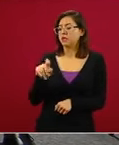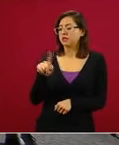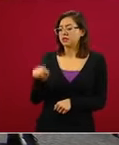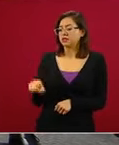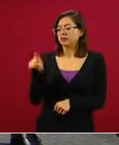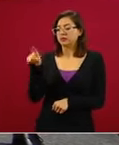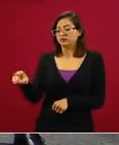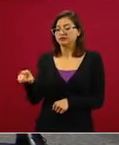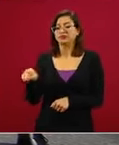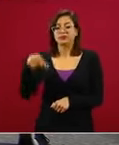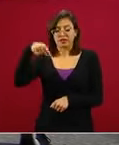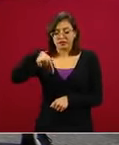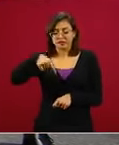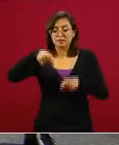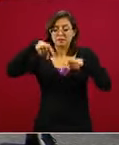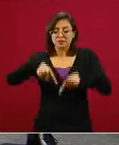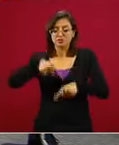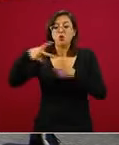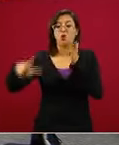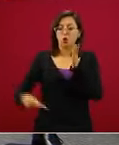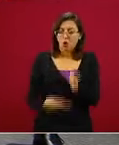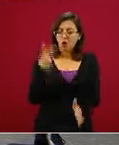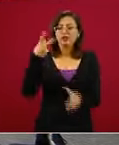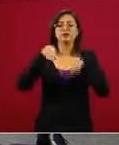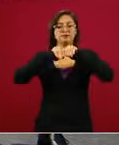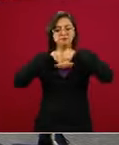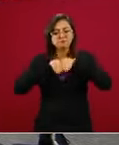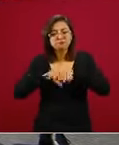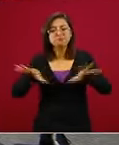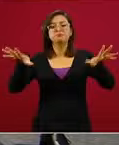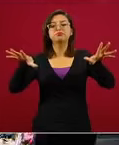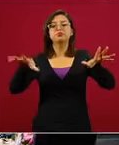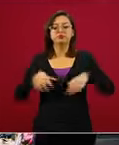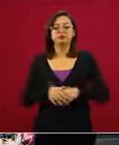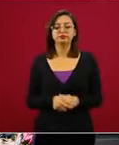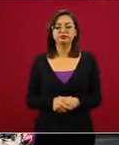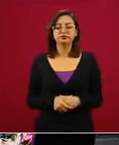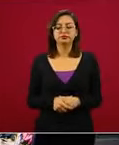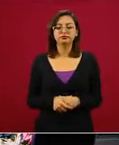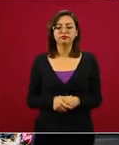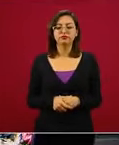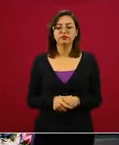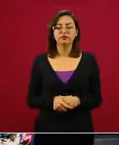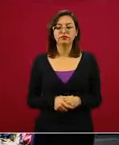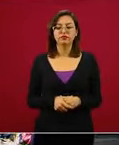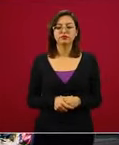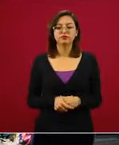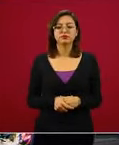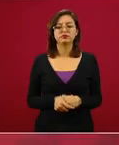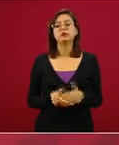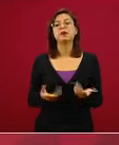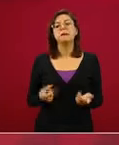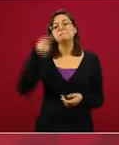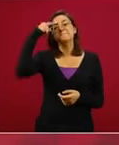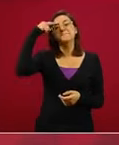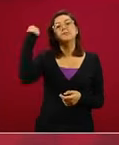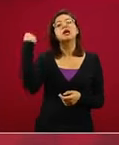retransmita esta conferencia que se pueda